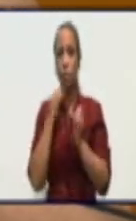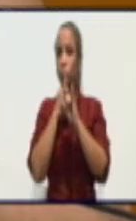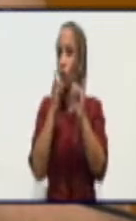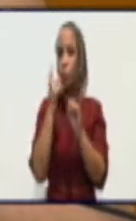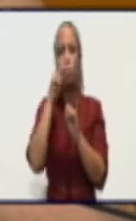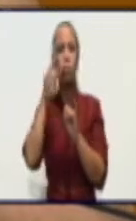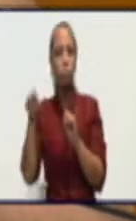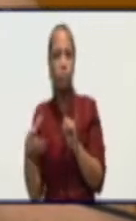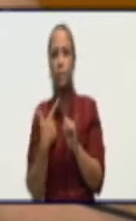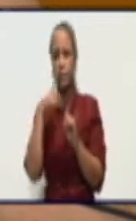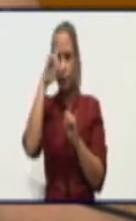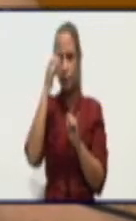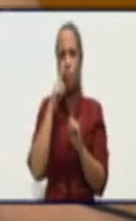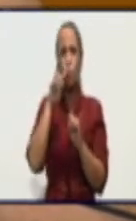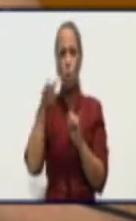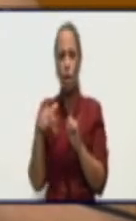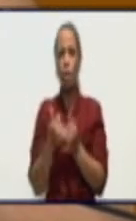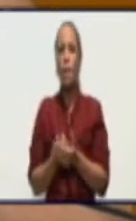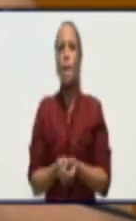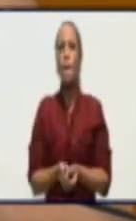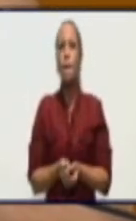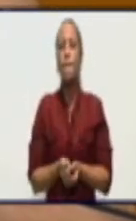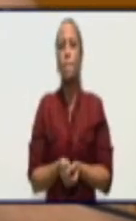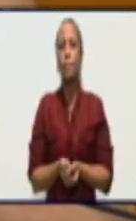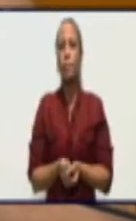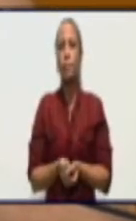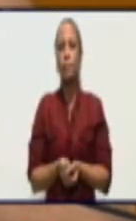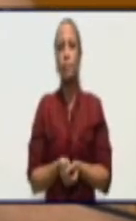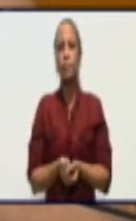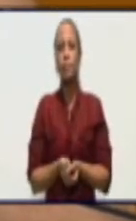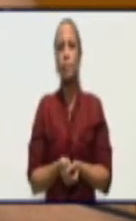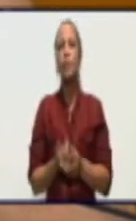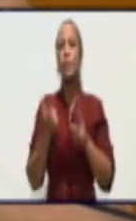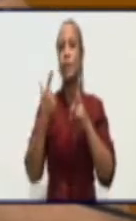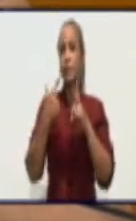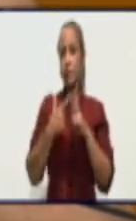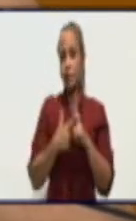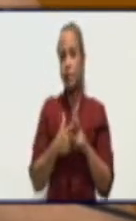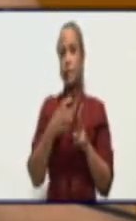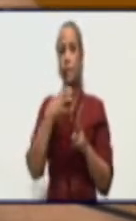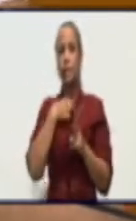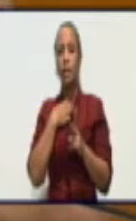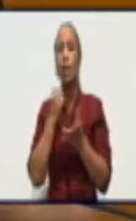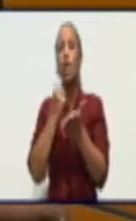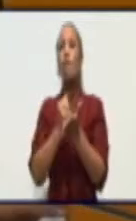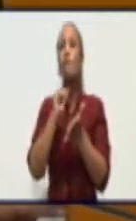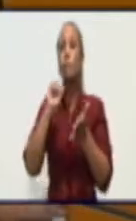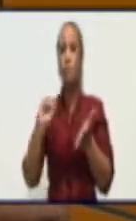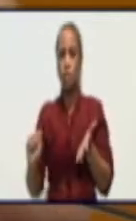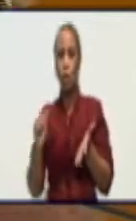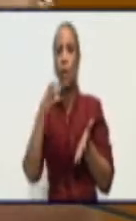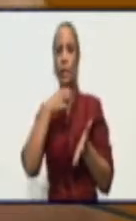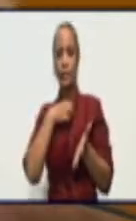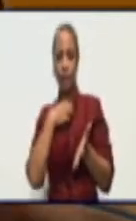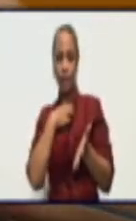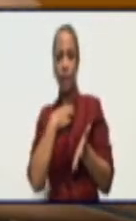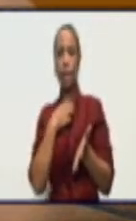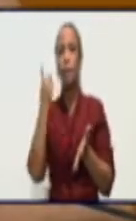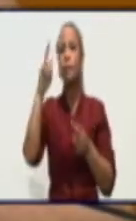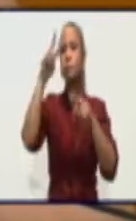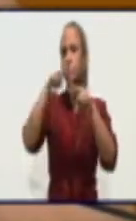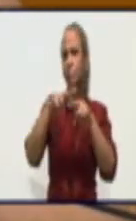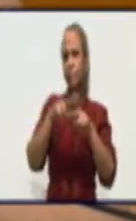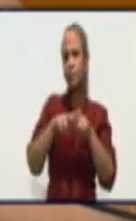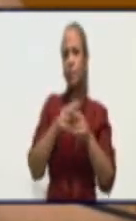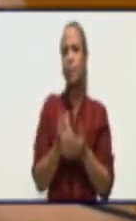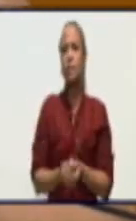sea se se se se se explora y eso viene una confirmación que tiene que venir del IPK o sea en caso